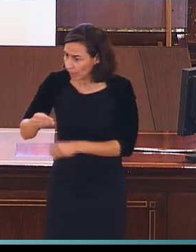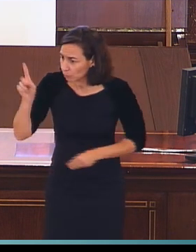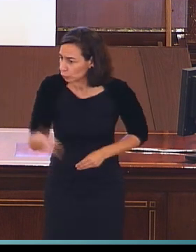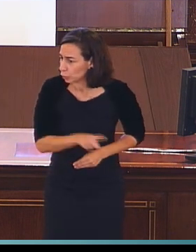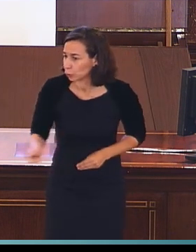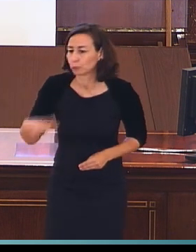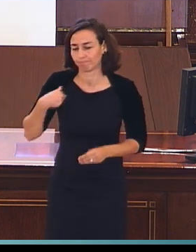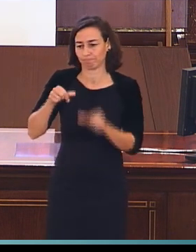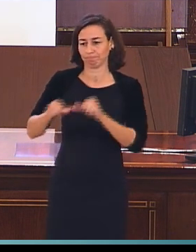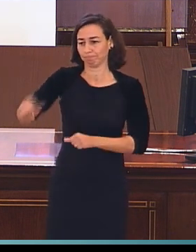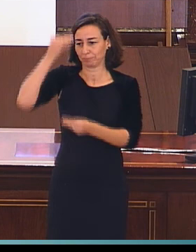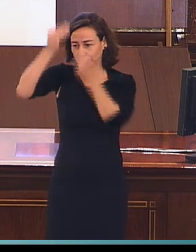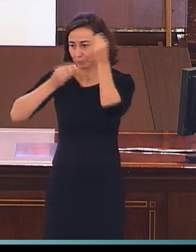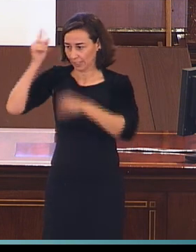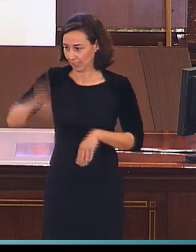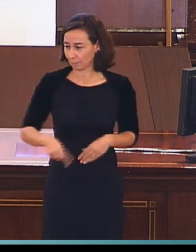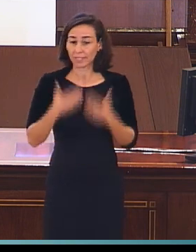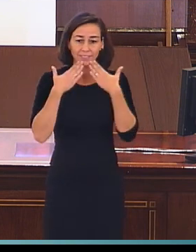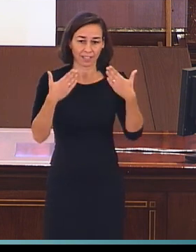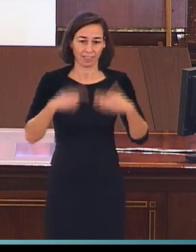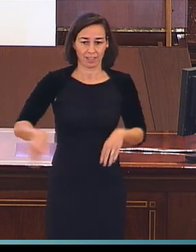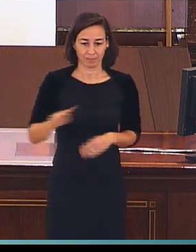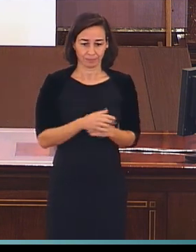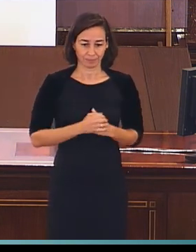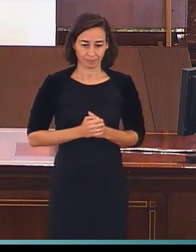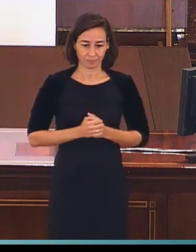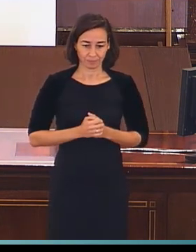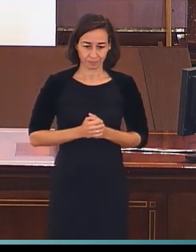Muchísimas gracias por vuestra atención. Gracias.